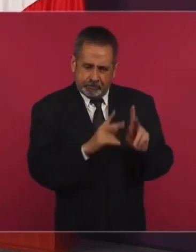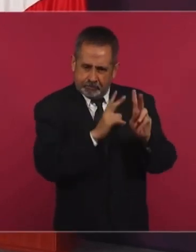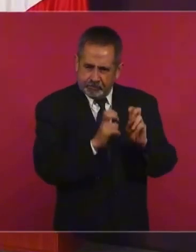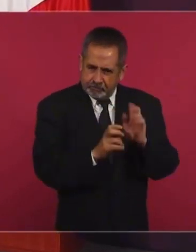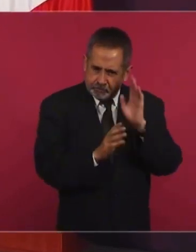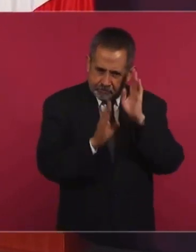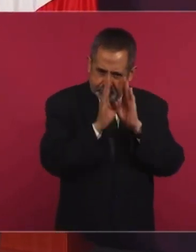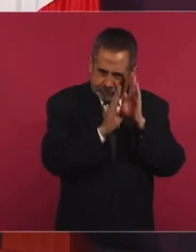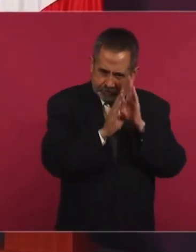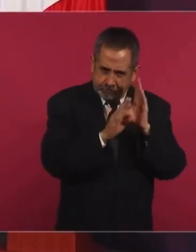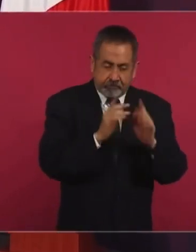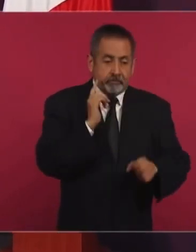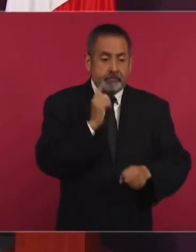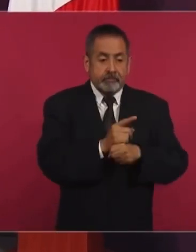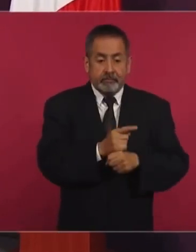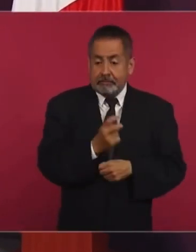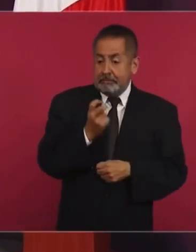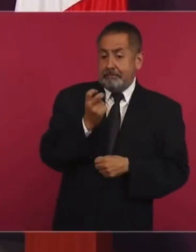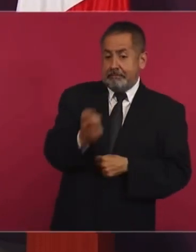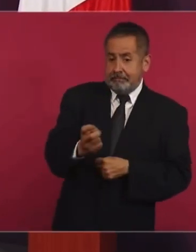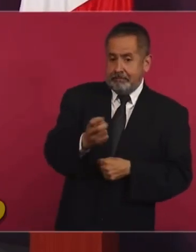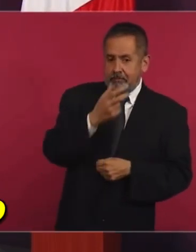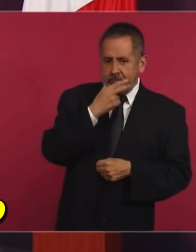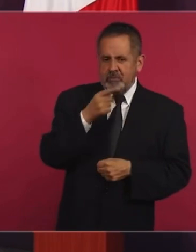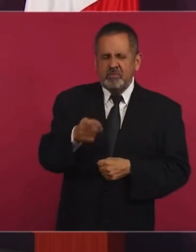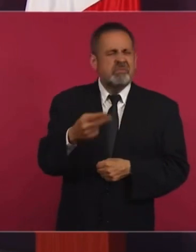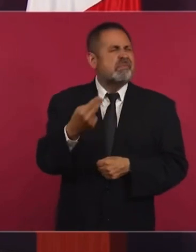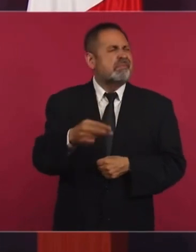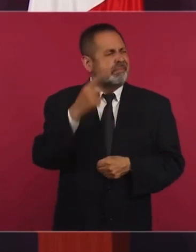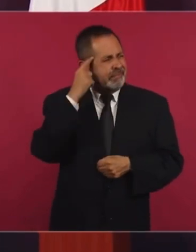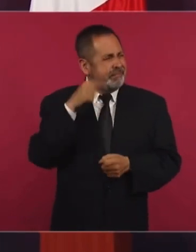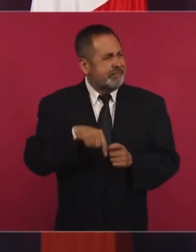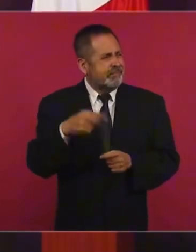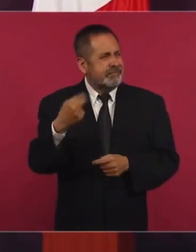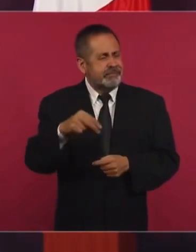ese coronel, creo que Nieto,